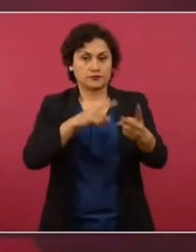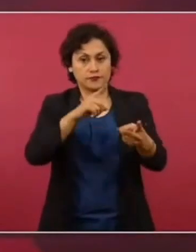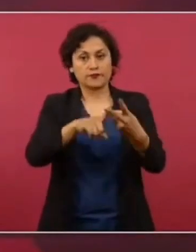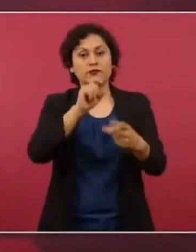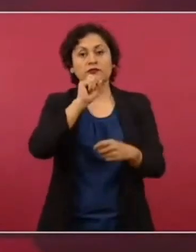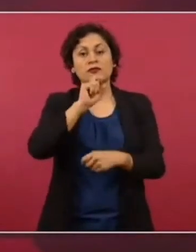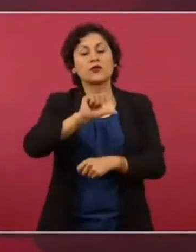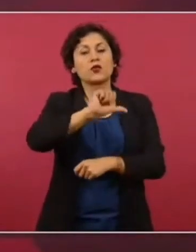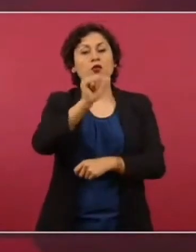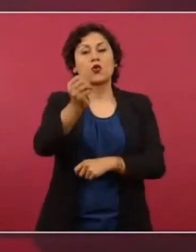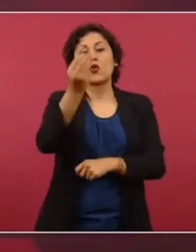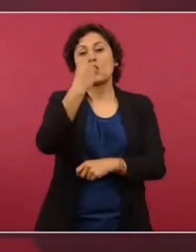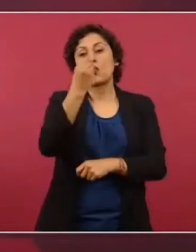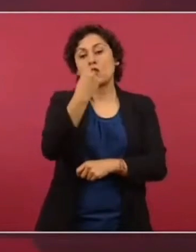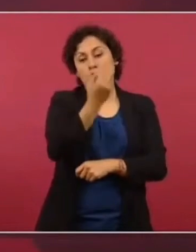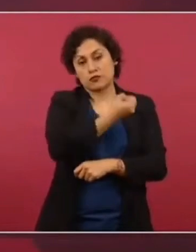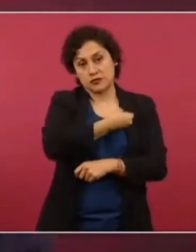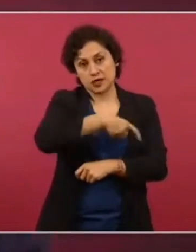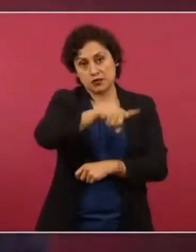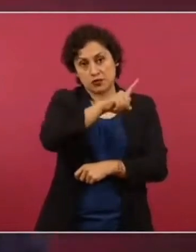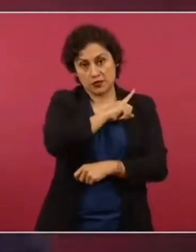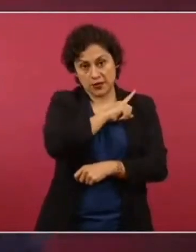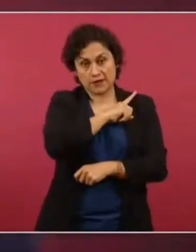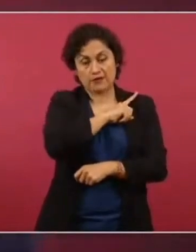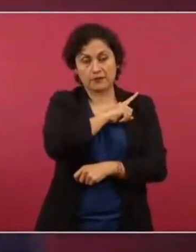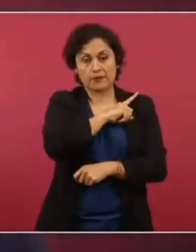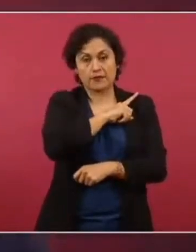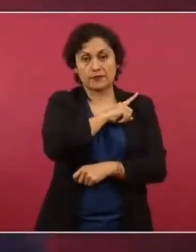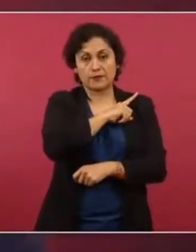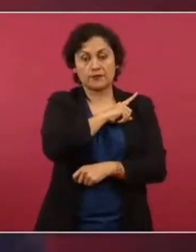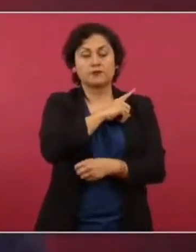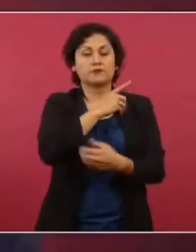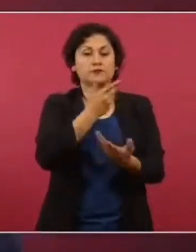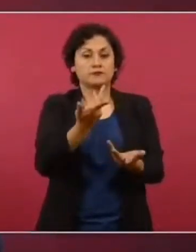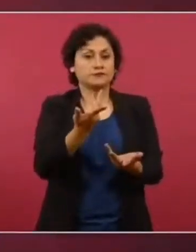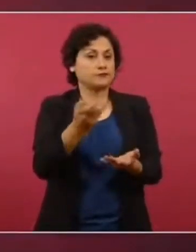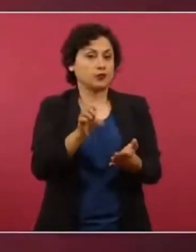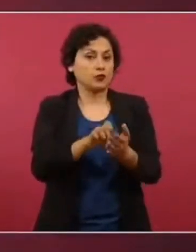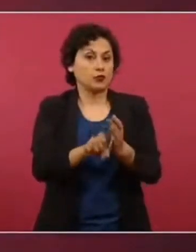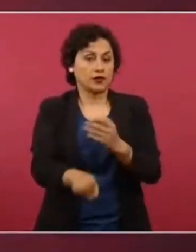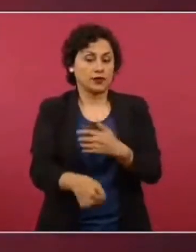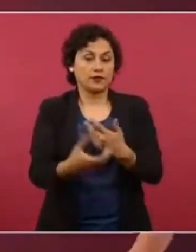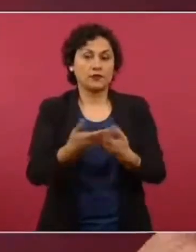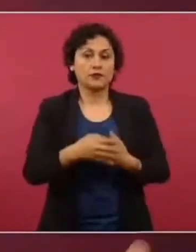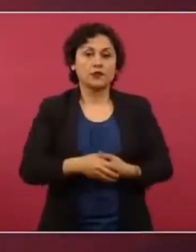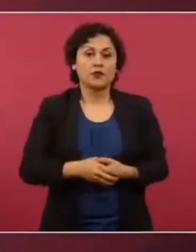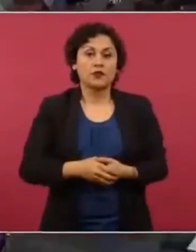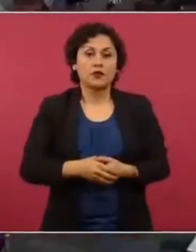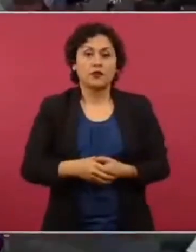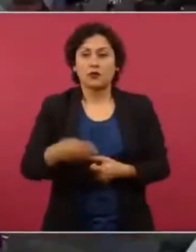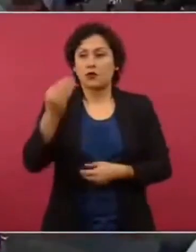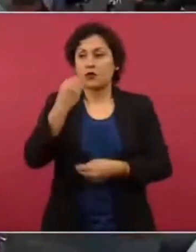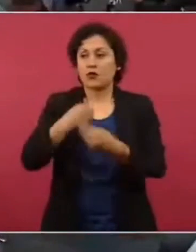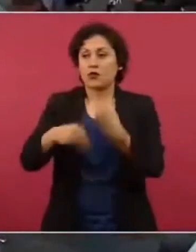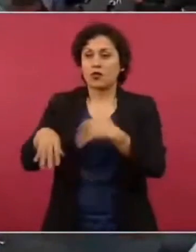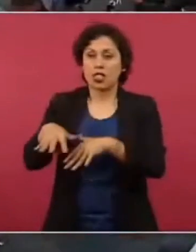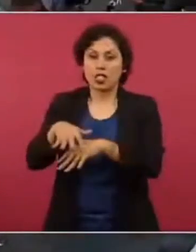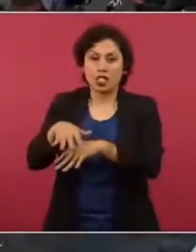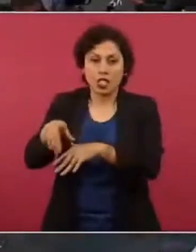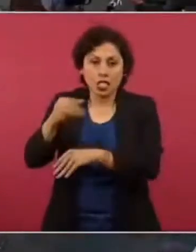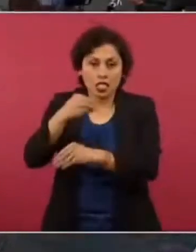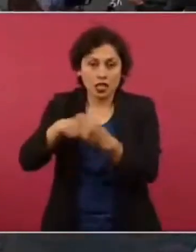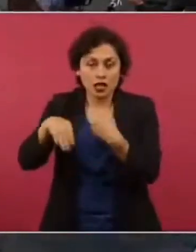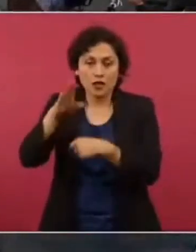hábitos alimentarios saludables, sobre los daños que hace comer comida chatarra,